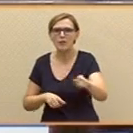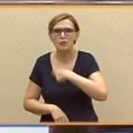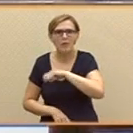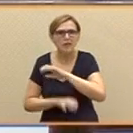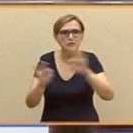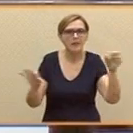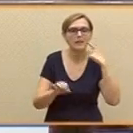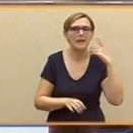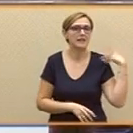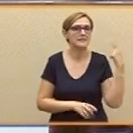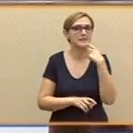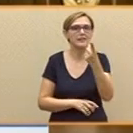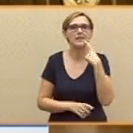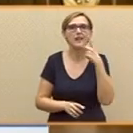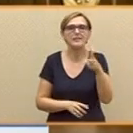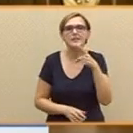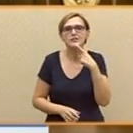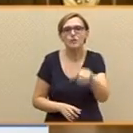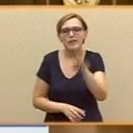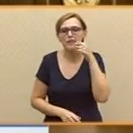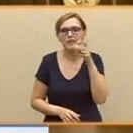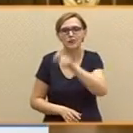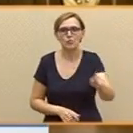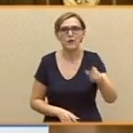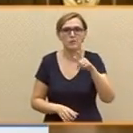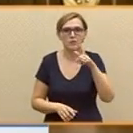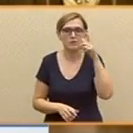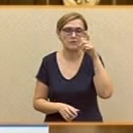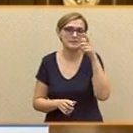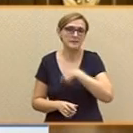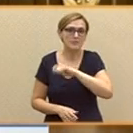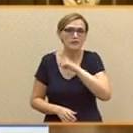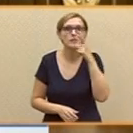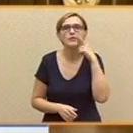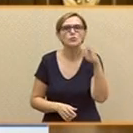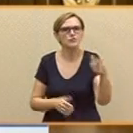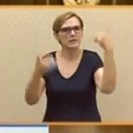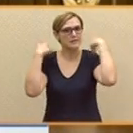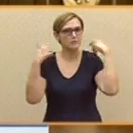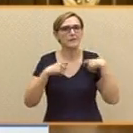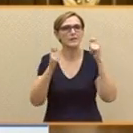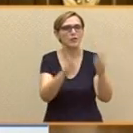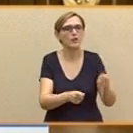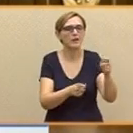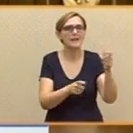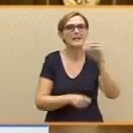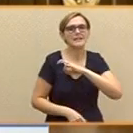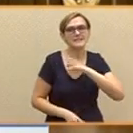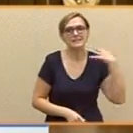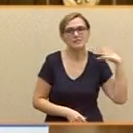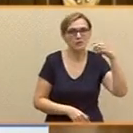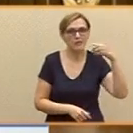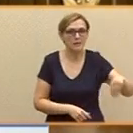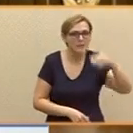que el derecho a decidir corresponde al pueblo español, cuando usted es responsable de haber entregado ese derecho a la señora Merkel y a los poderes